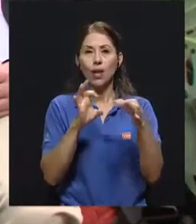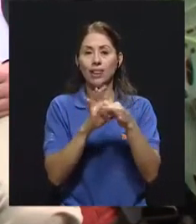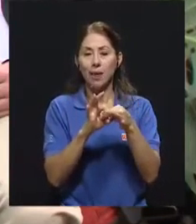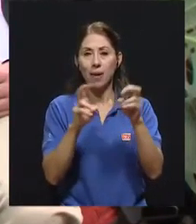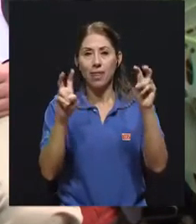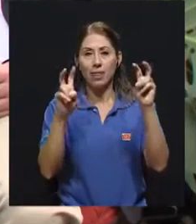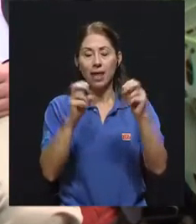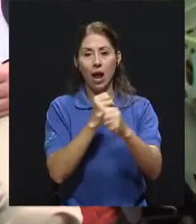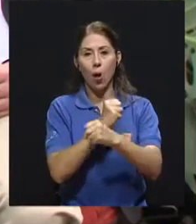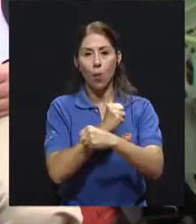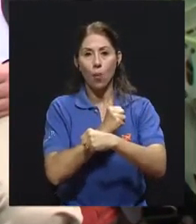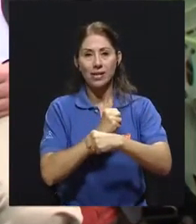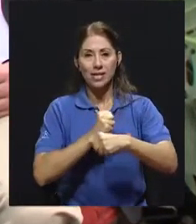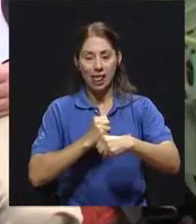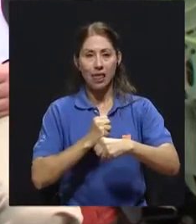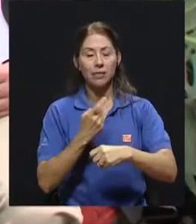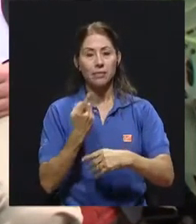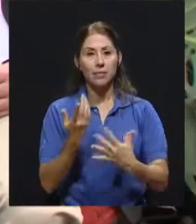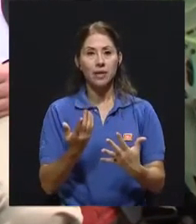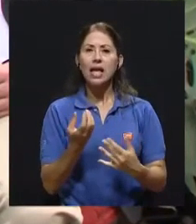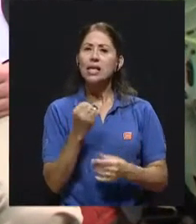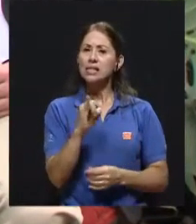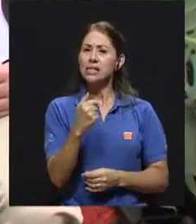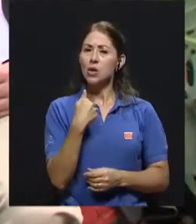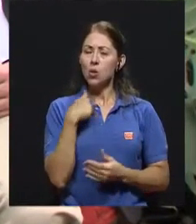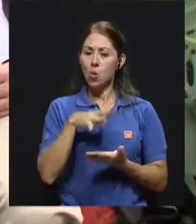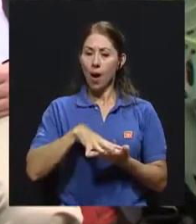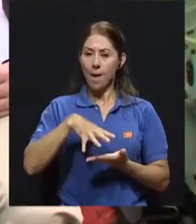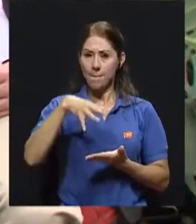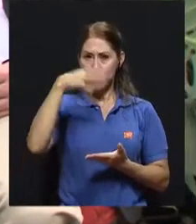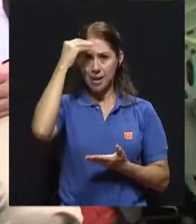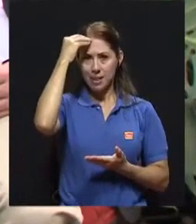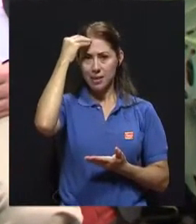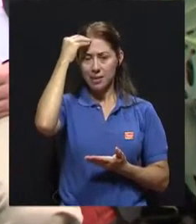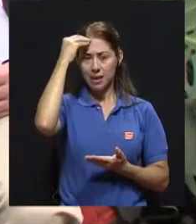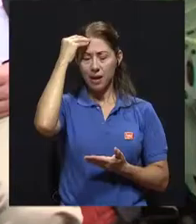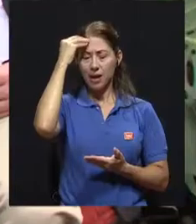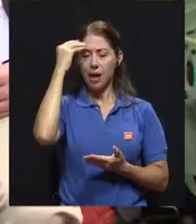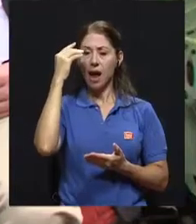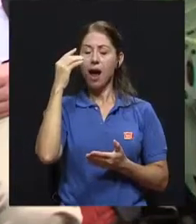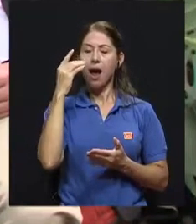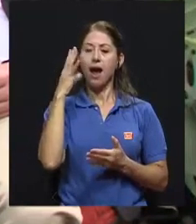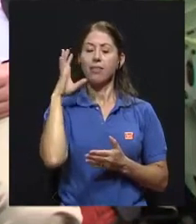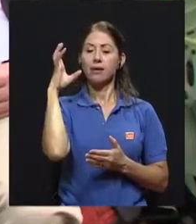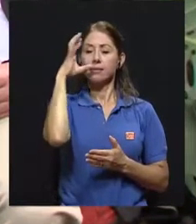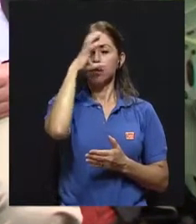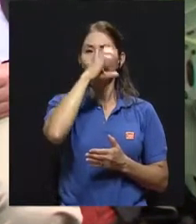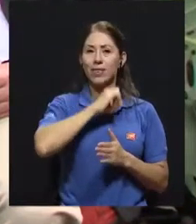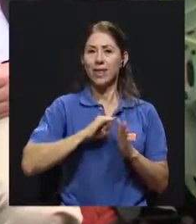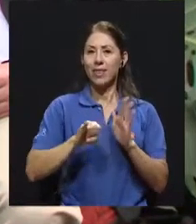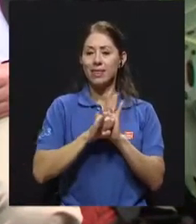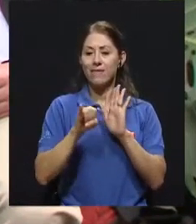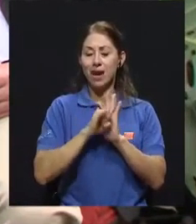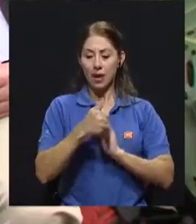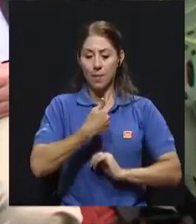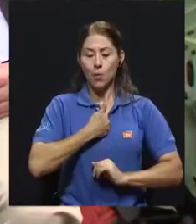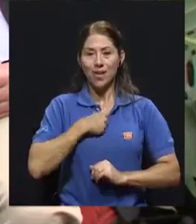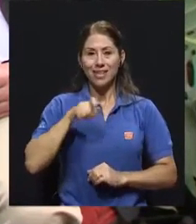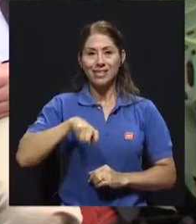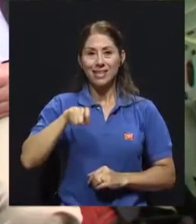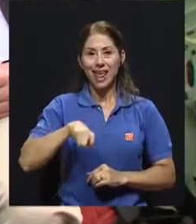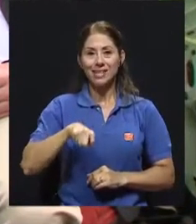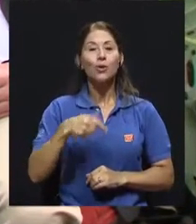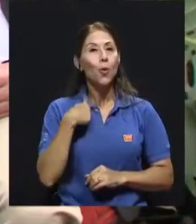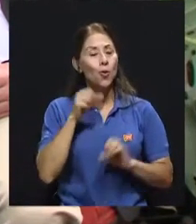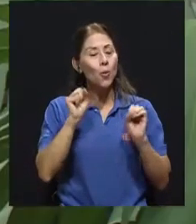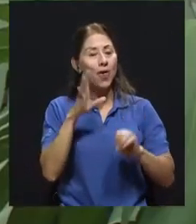es, si uno aprende a identificar sus propias necesidades, uno puede comenzar a detectar los umbrales, por ejemplo, del hambre